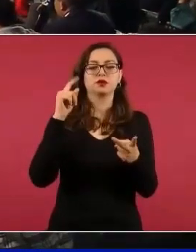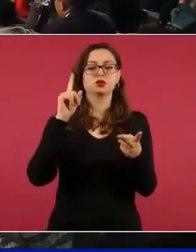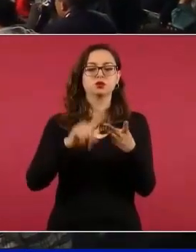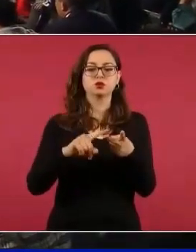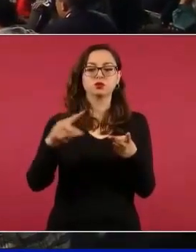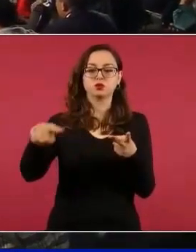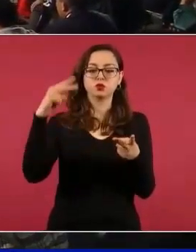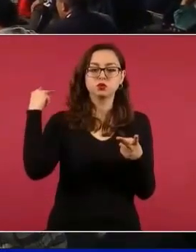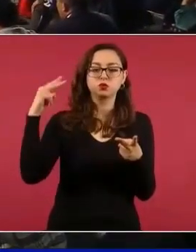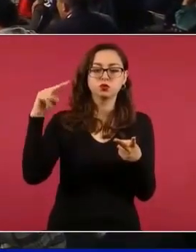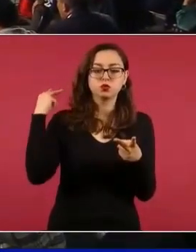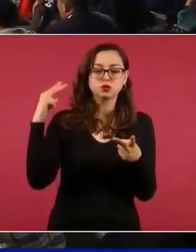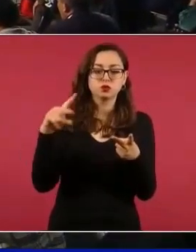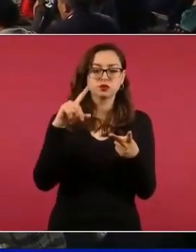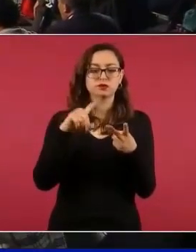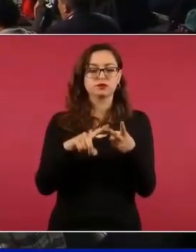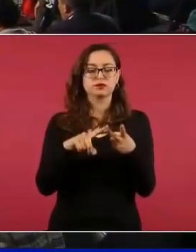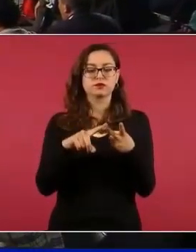Veracruz,